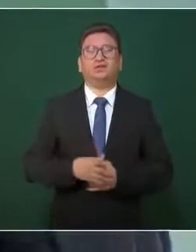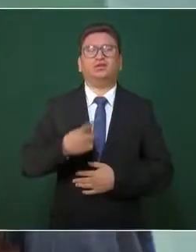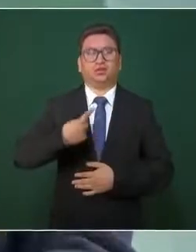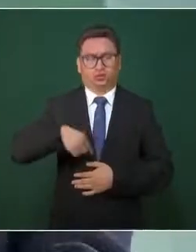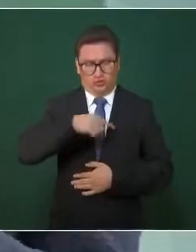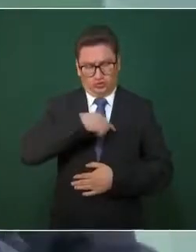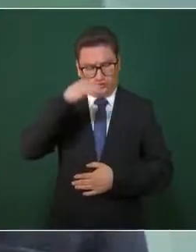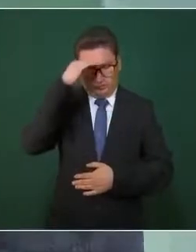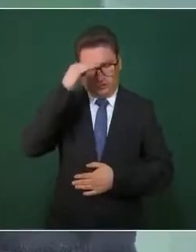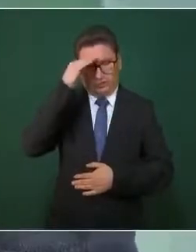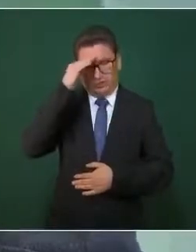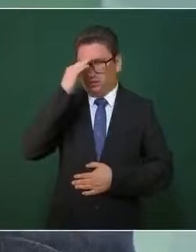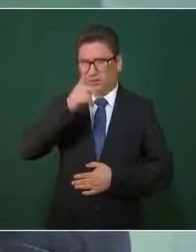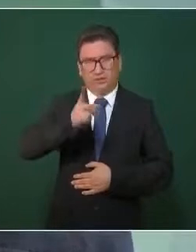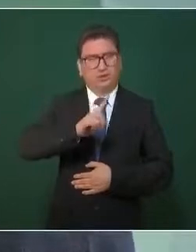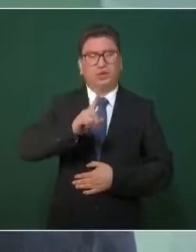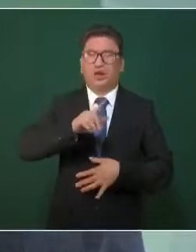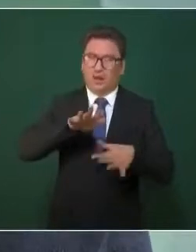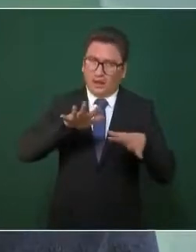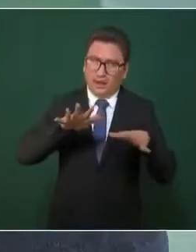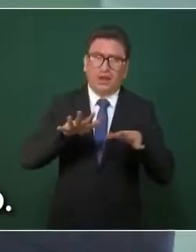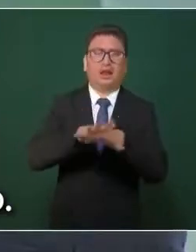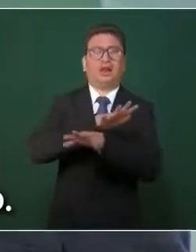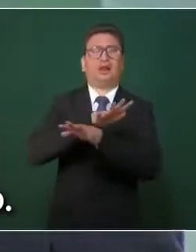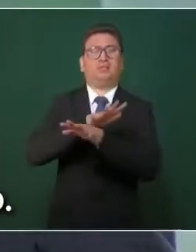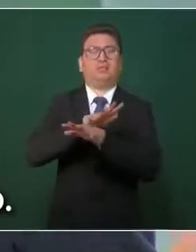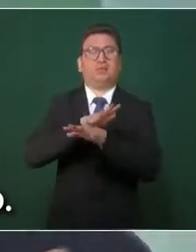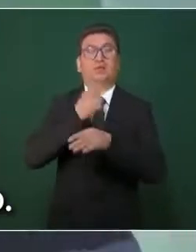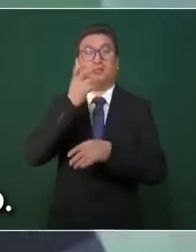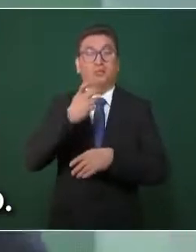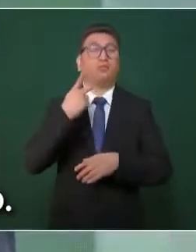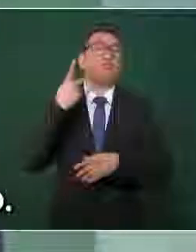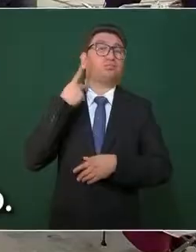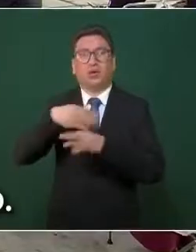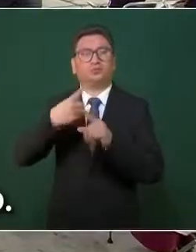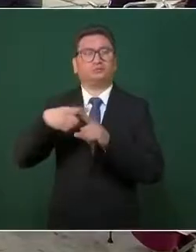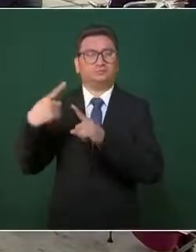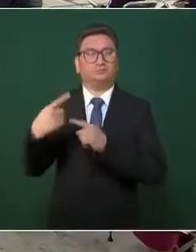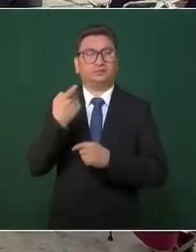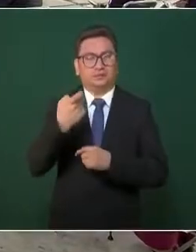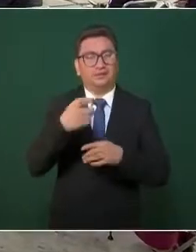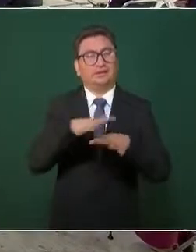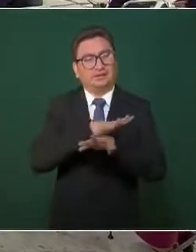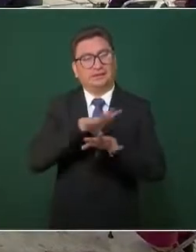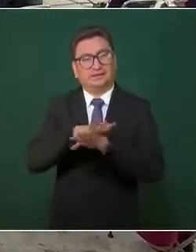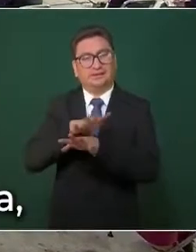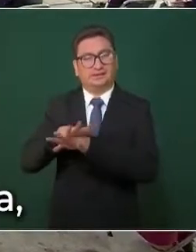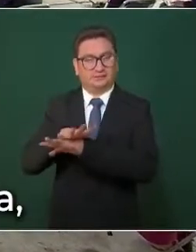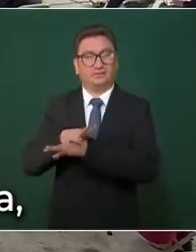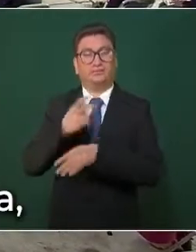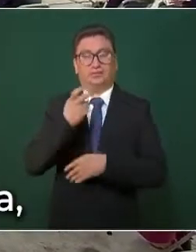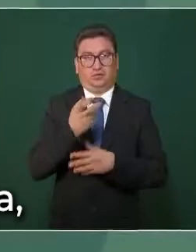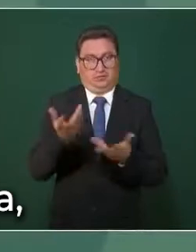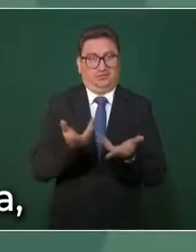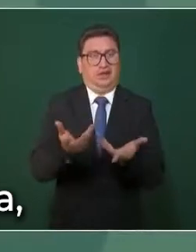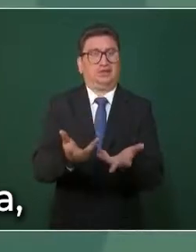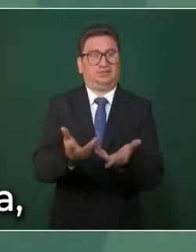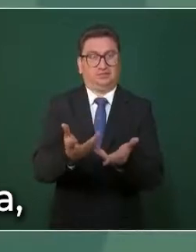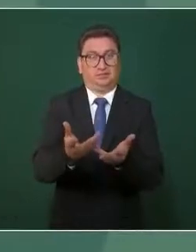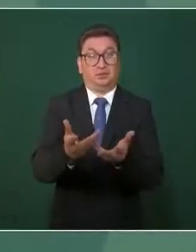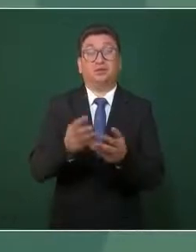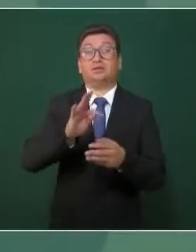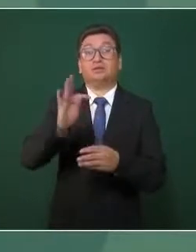vamos a cambiar la política económica y es lo que estamos haciendo. Entonces, si hay una nueva